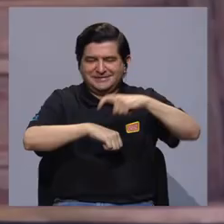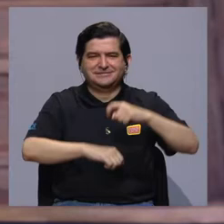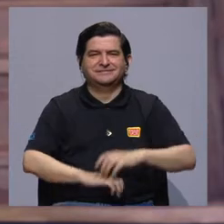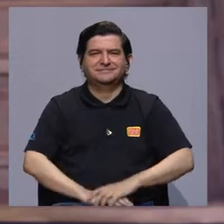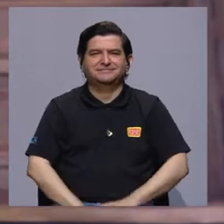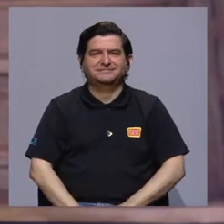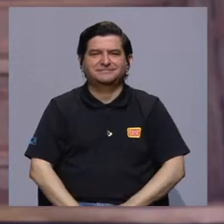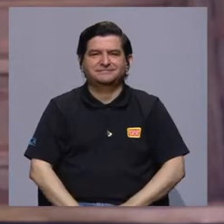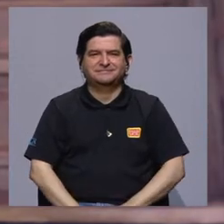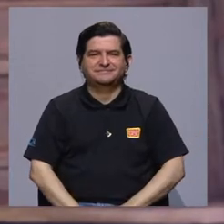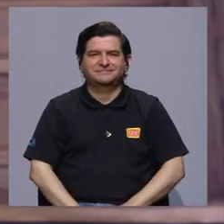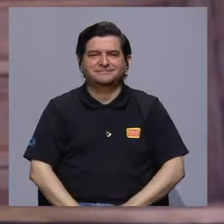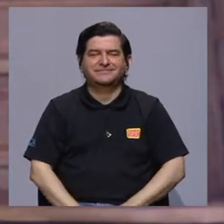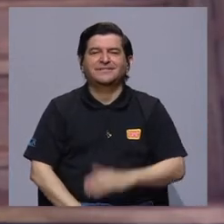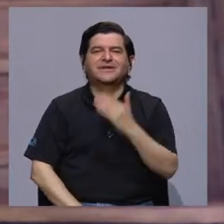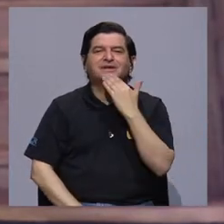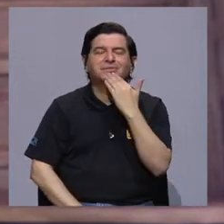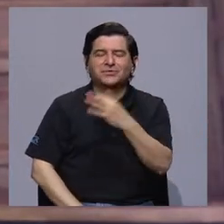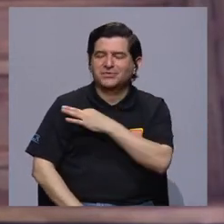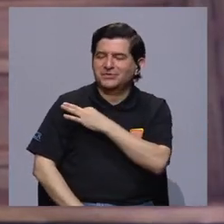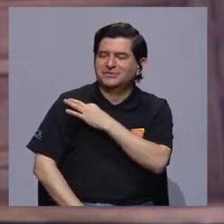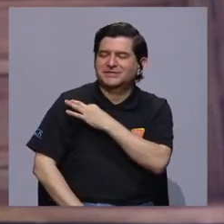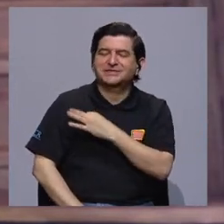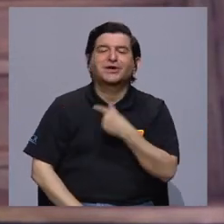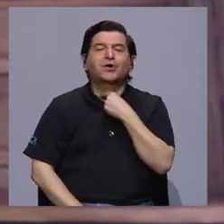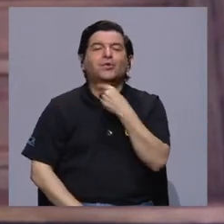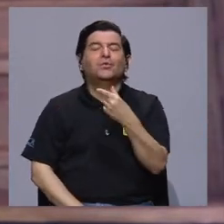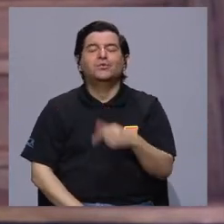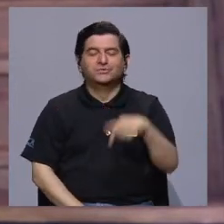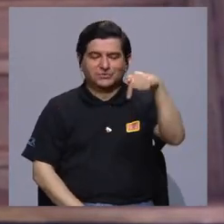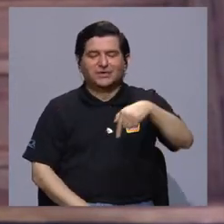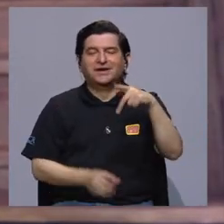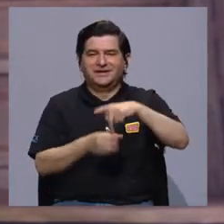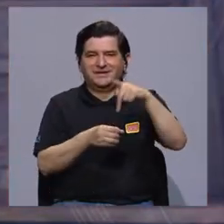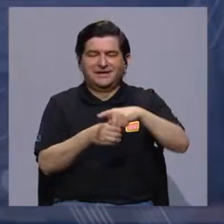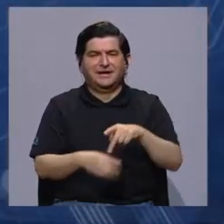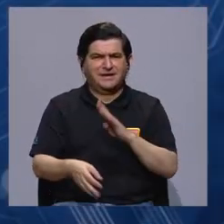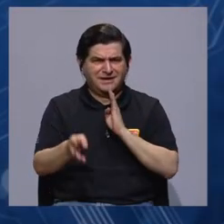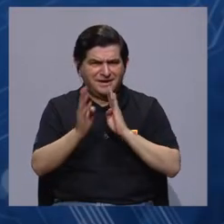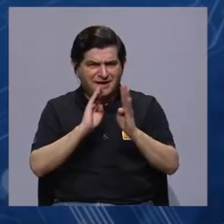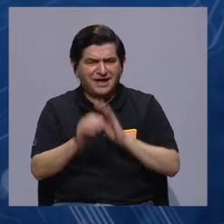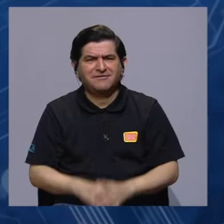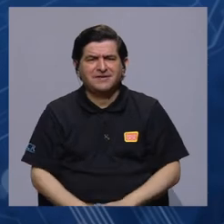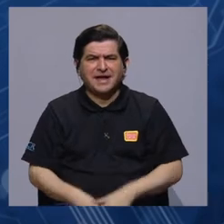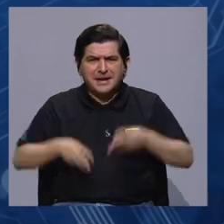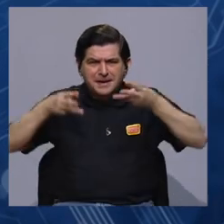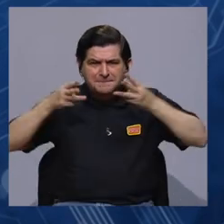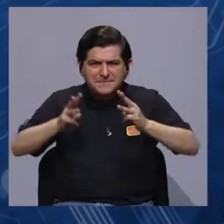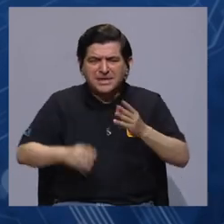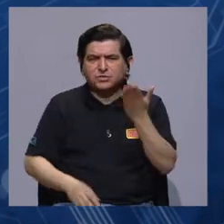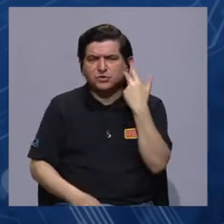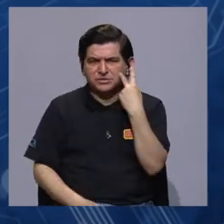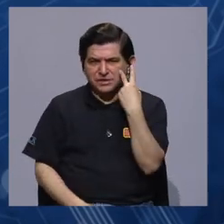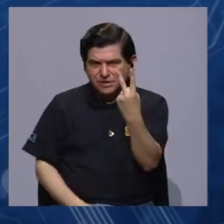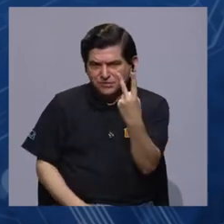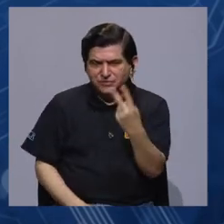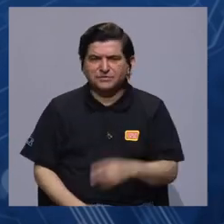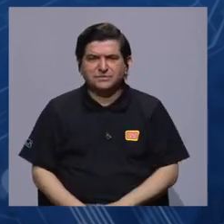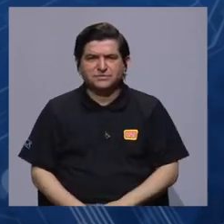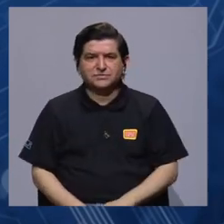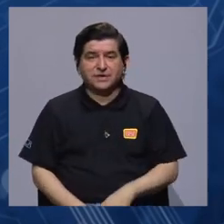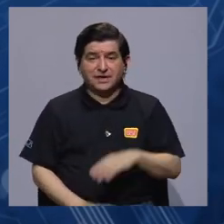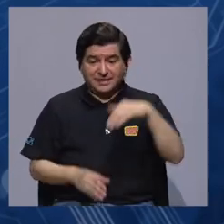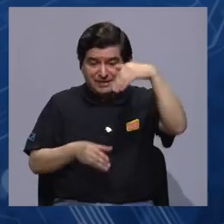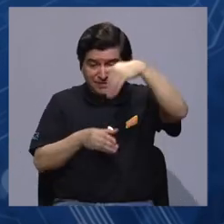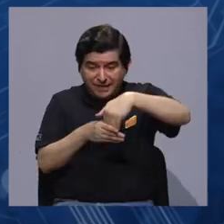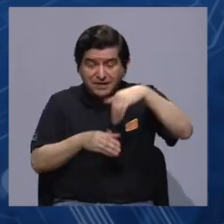ratito. Gracias por la invitación y un gusto estar aquí. Vamos a hablar sobre métodos audiovisuales